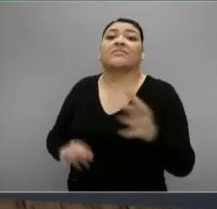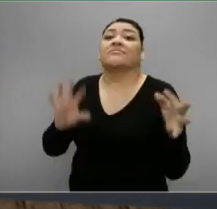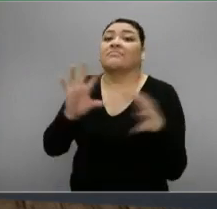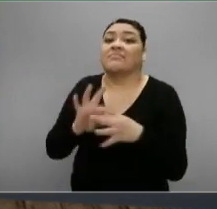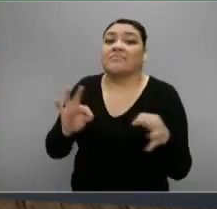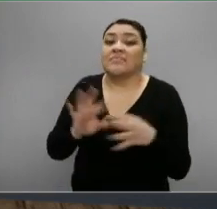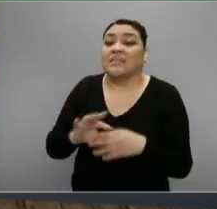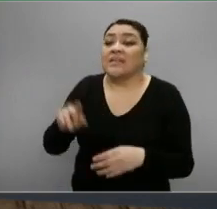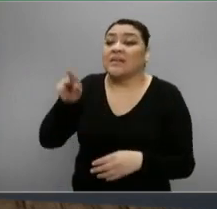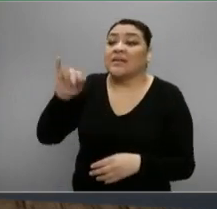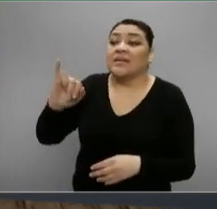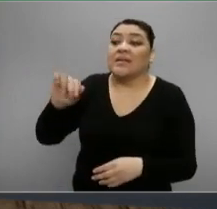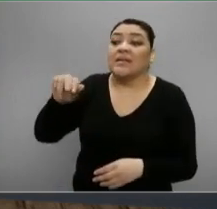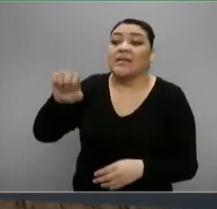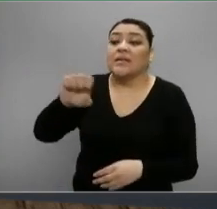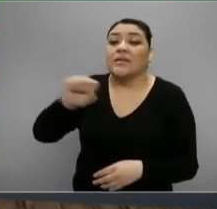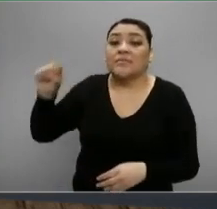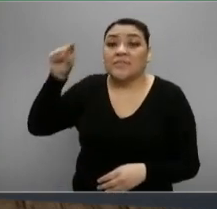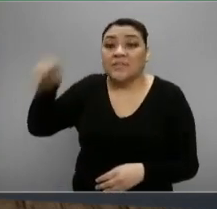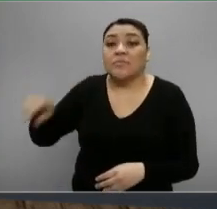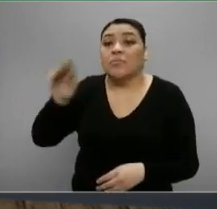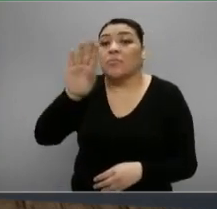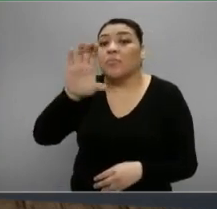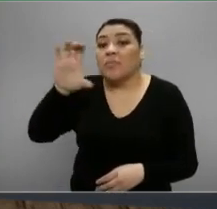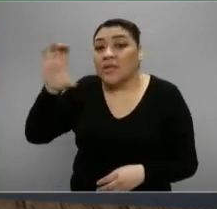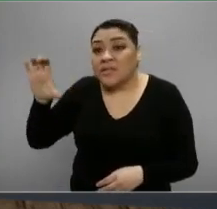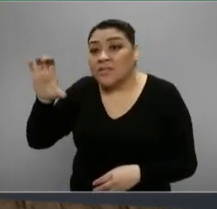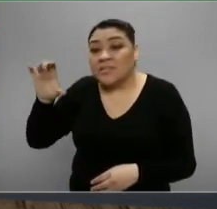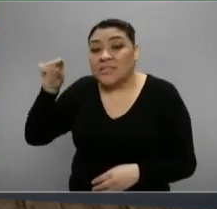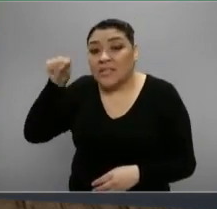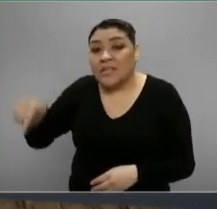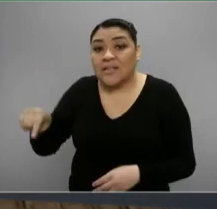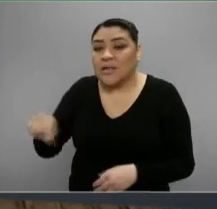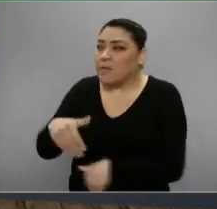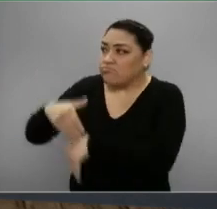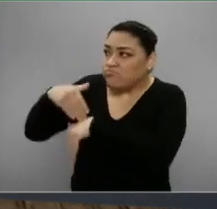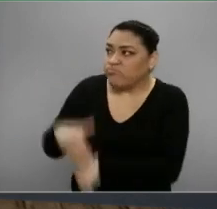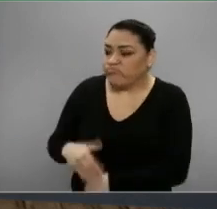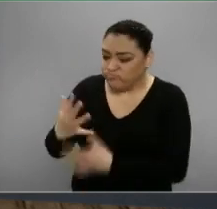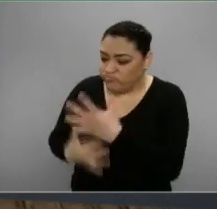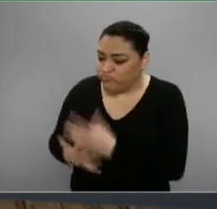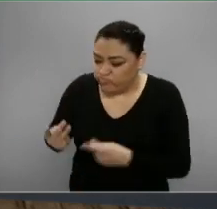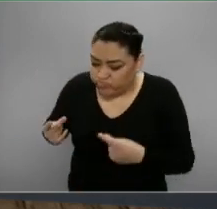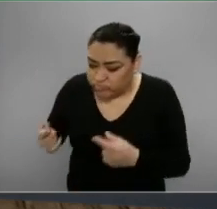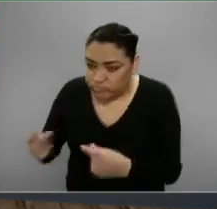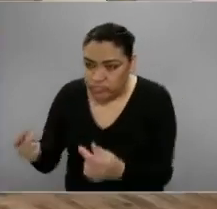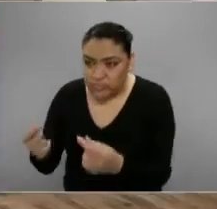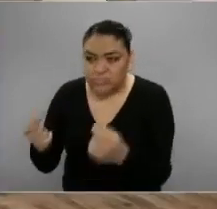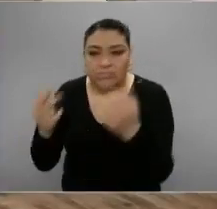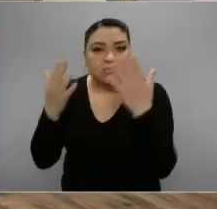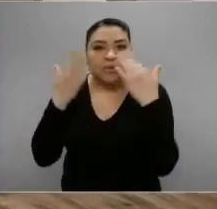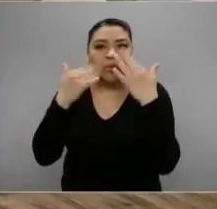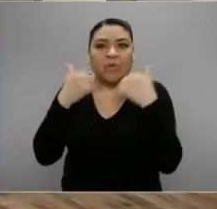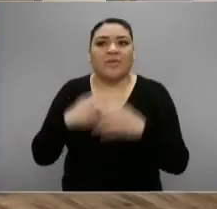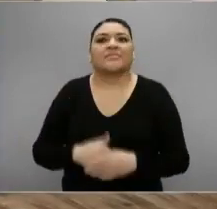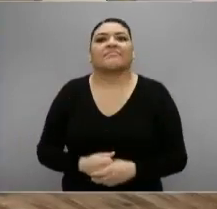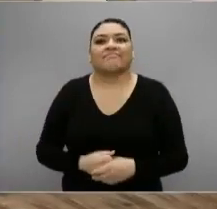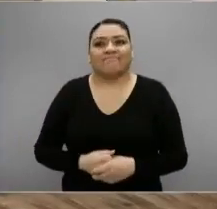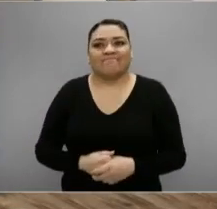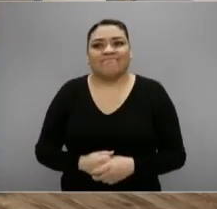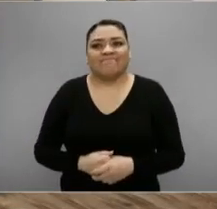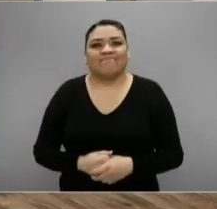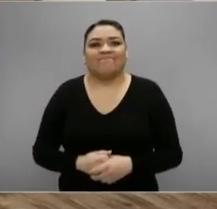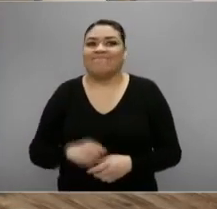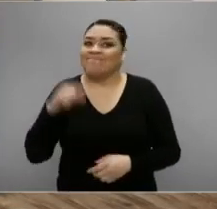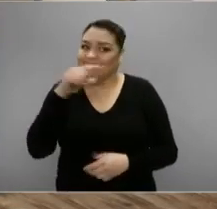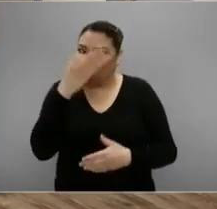que el Seguro Social en Baja California no se aplicó. No deberían estar haciéndole bullying porque vi que él